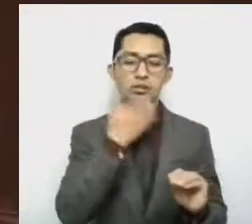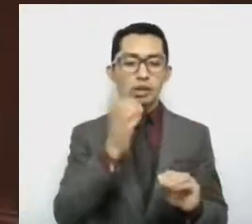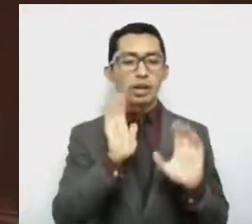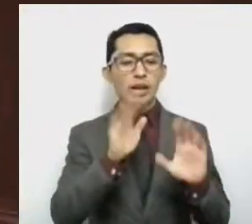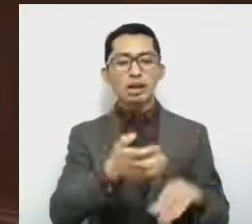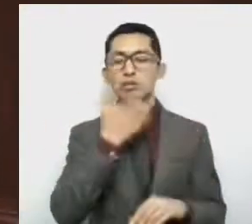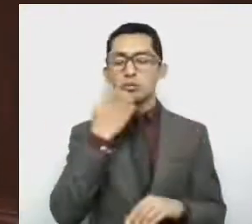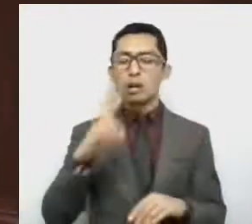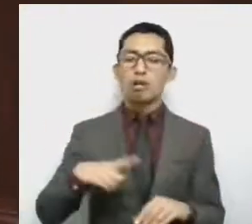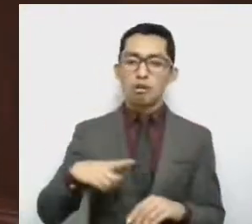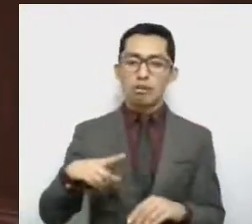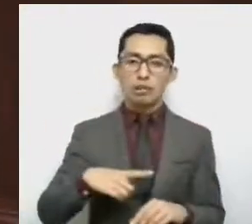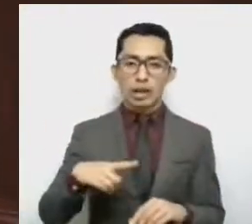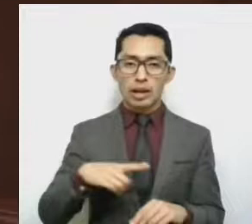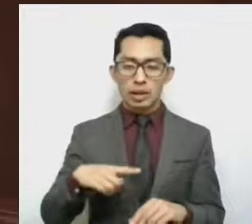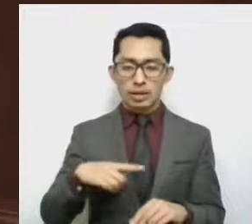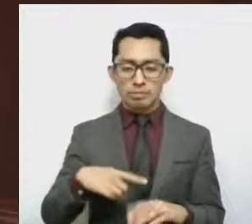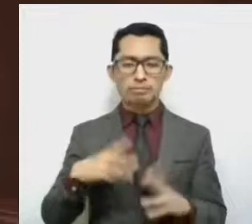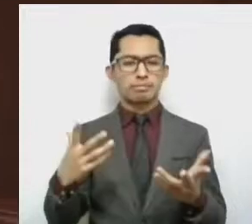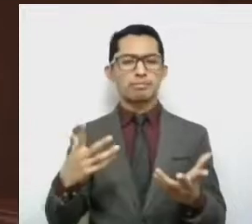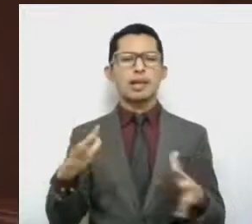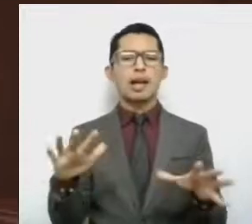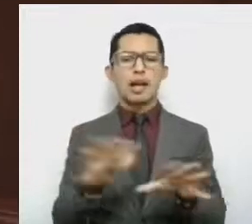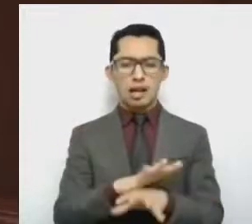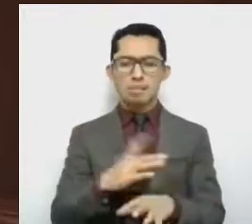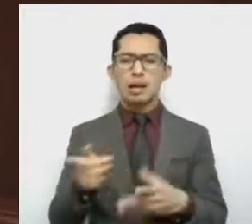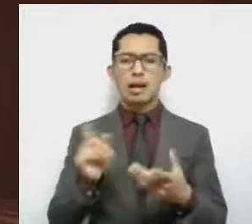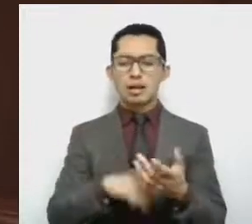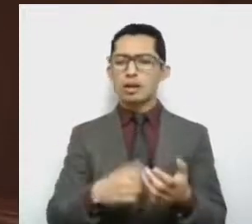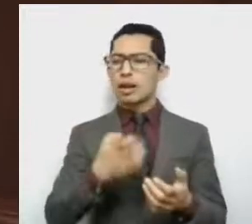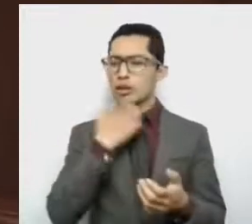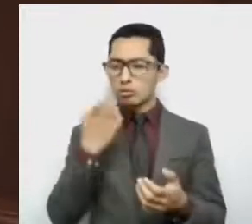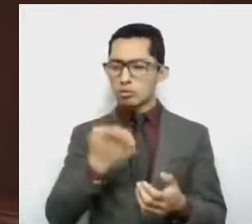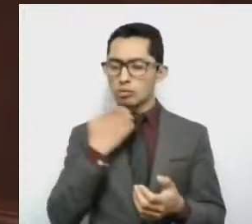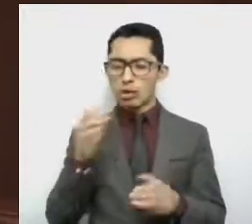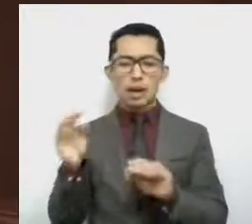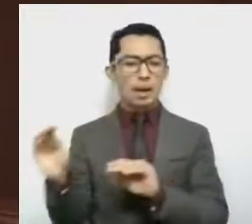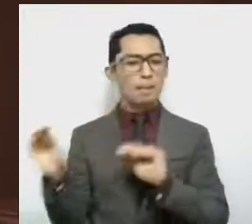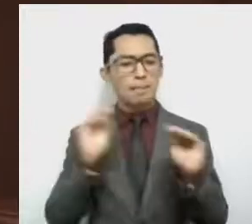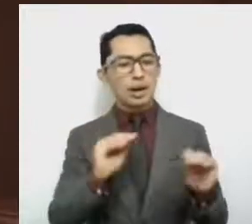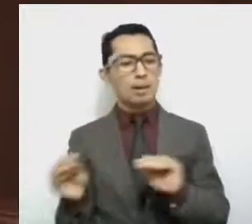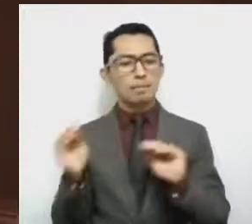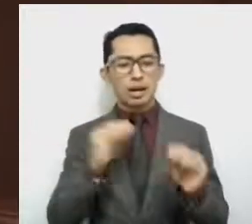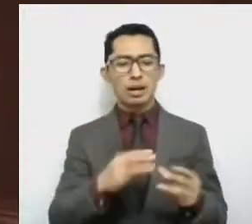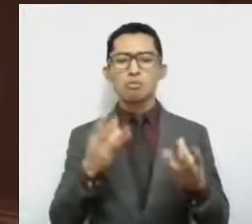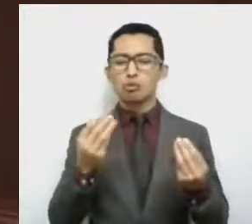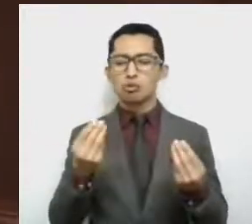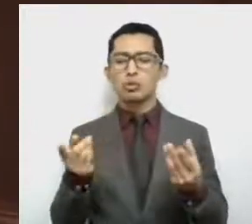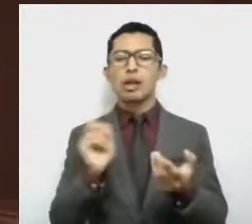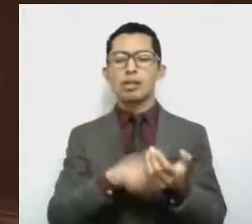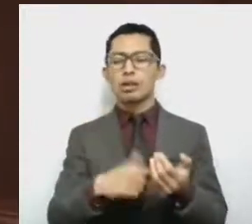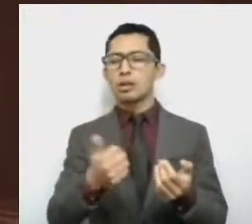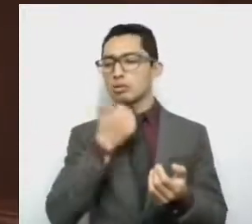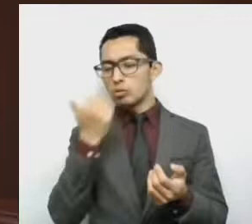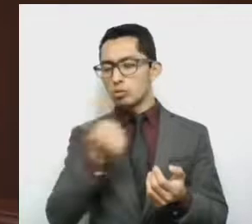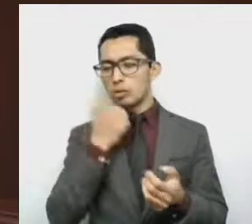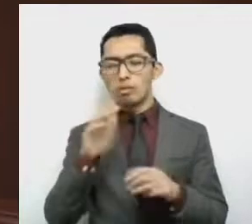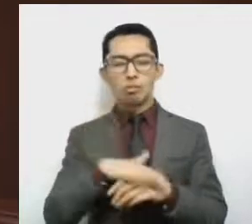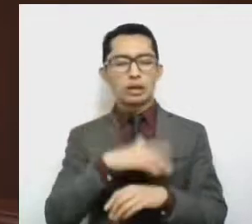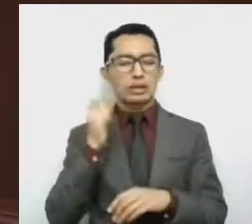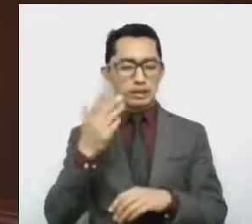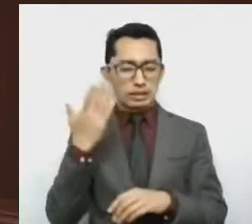Detrás de esta migración al sistema público por decenas de miles de estudiantes desplazados por la pandemia,